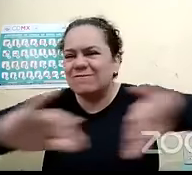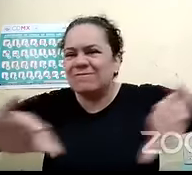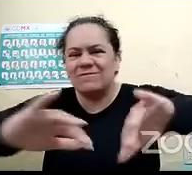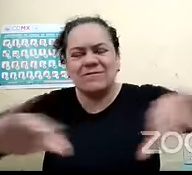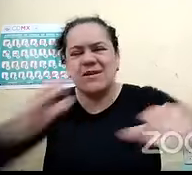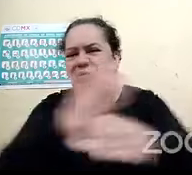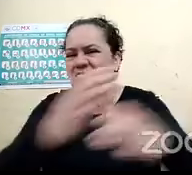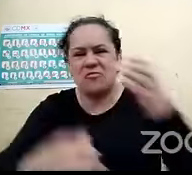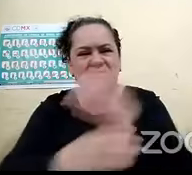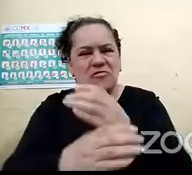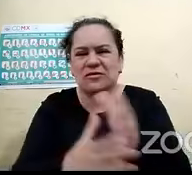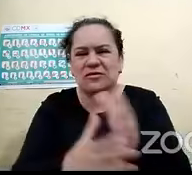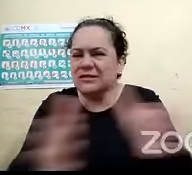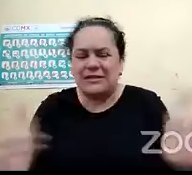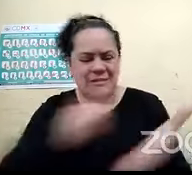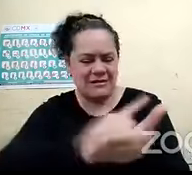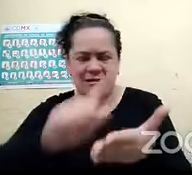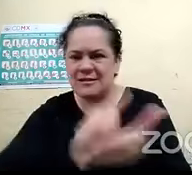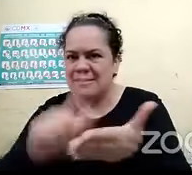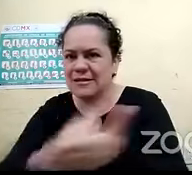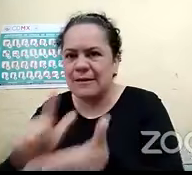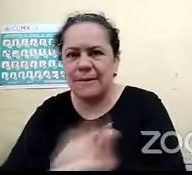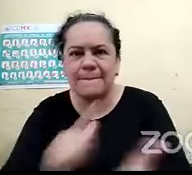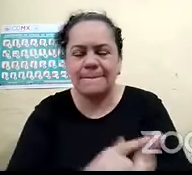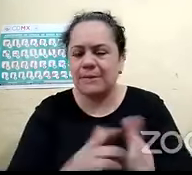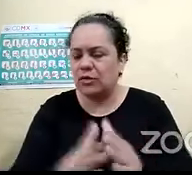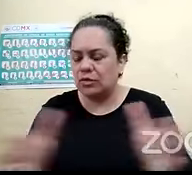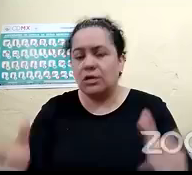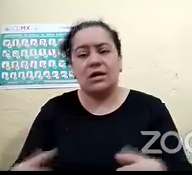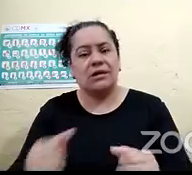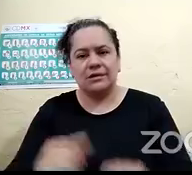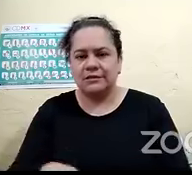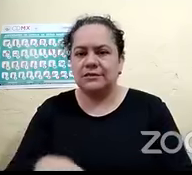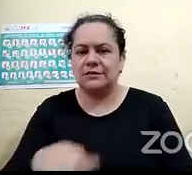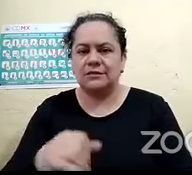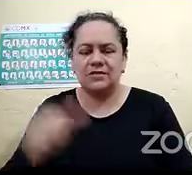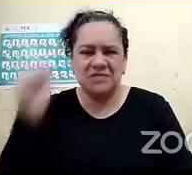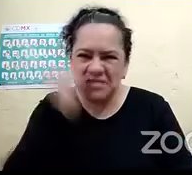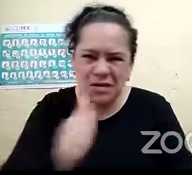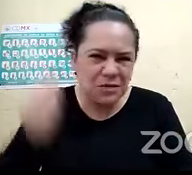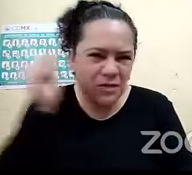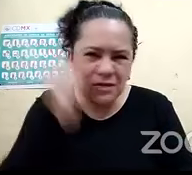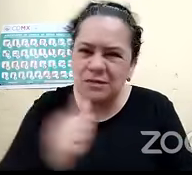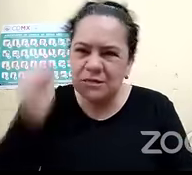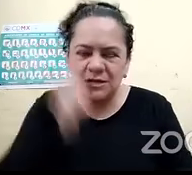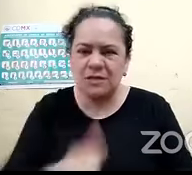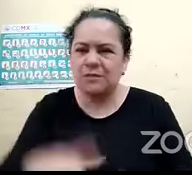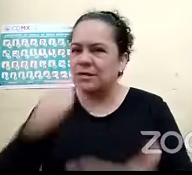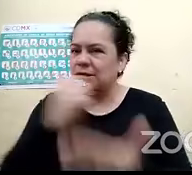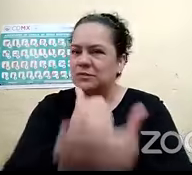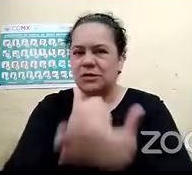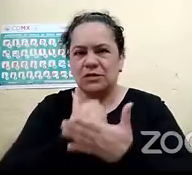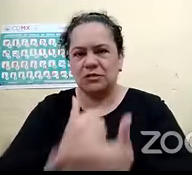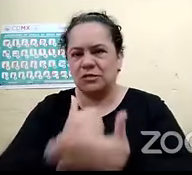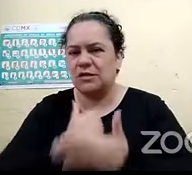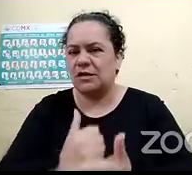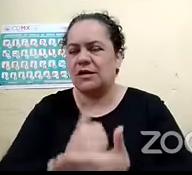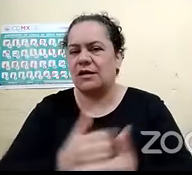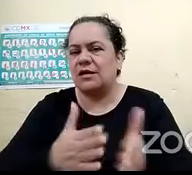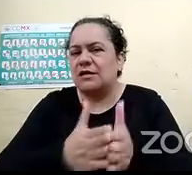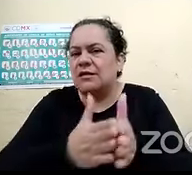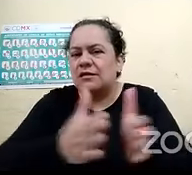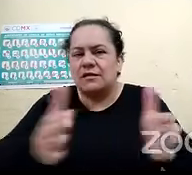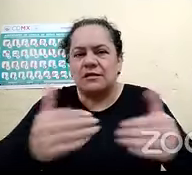camino que eso nos va a ayudar de mucho pero mucho mucho mucho y que no no saben de